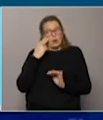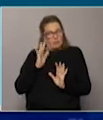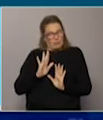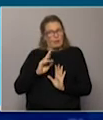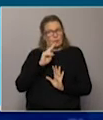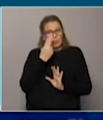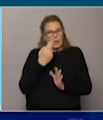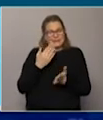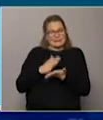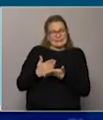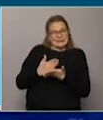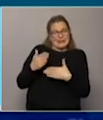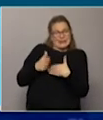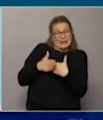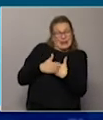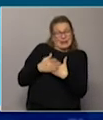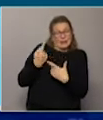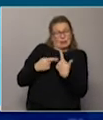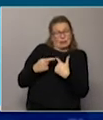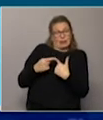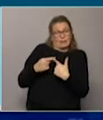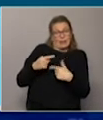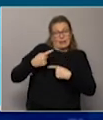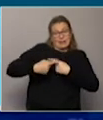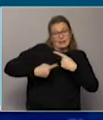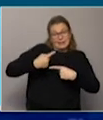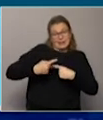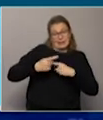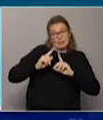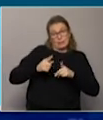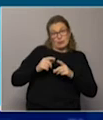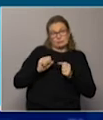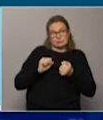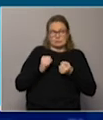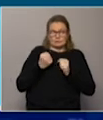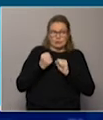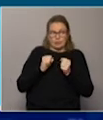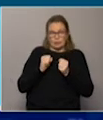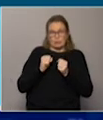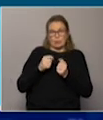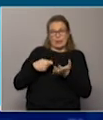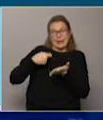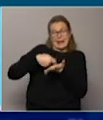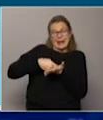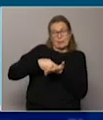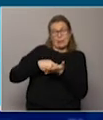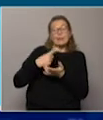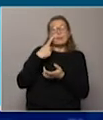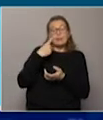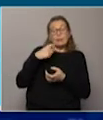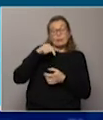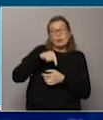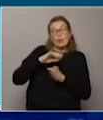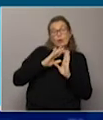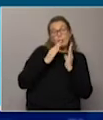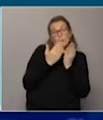latentes en la región y que va a seguir generando estrés por el lado del tipo de cambio principalmente. Hay que tener en cuenta que hoy